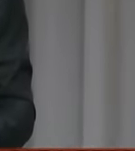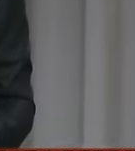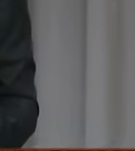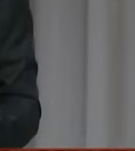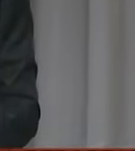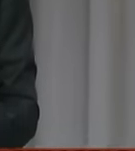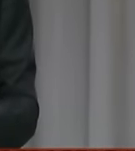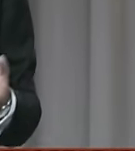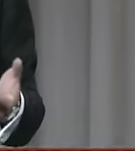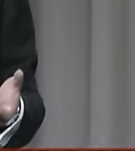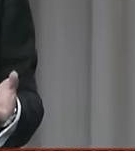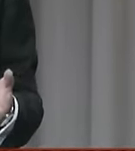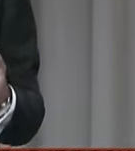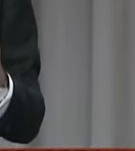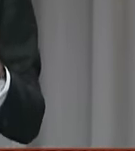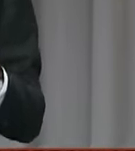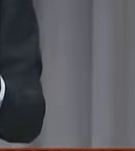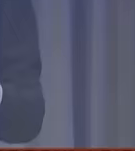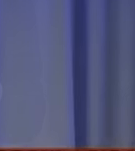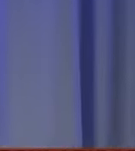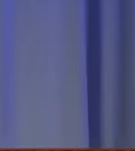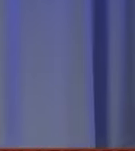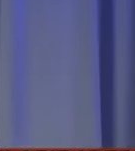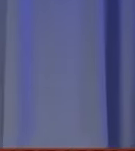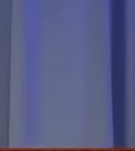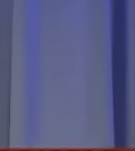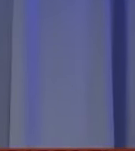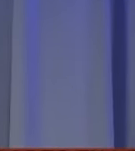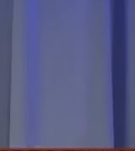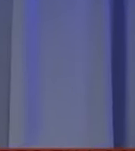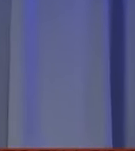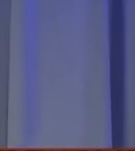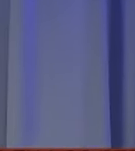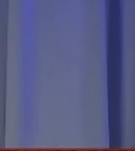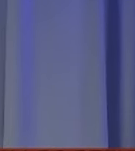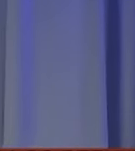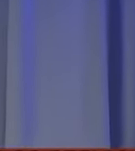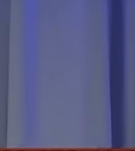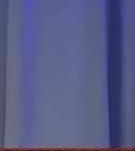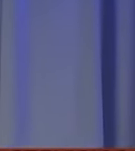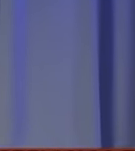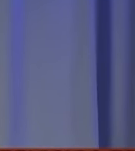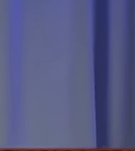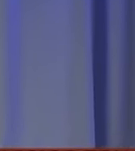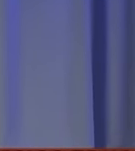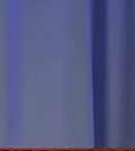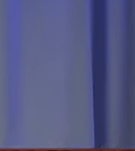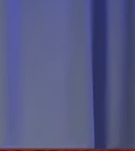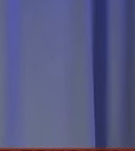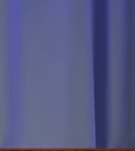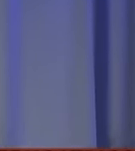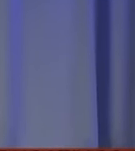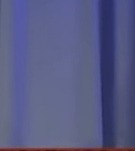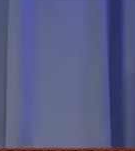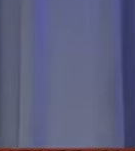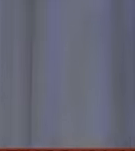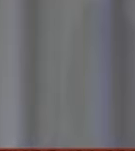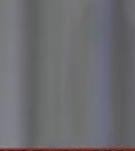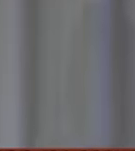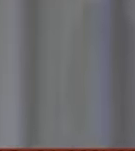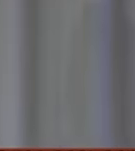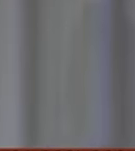atraer la atención de dos de ellos aún no se definen las cantidades que estos inversionistas destinarán a los proyectos mexicanos pero